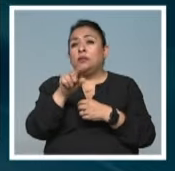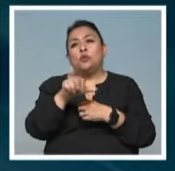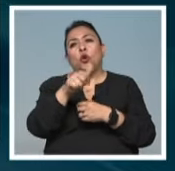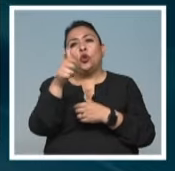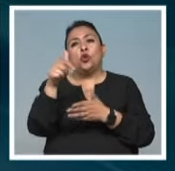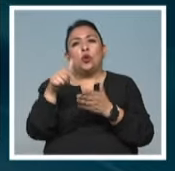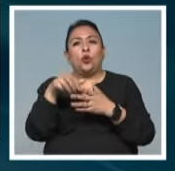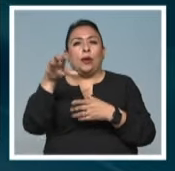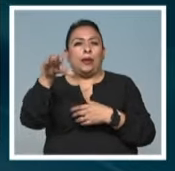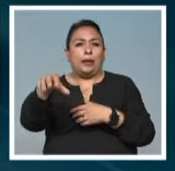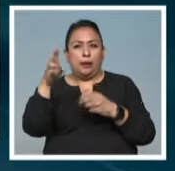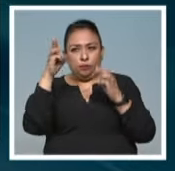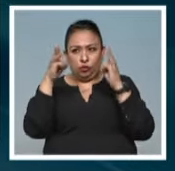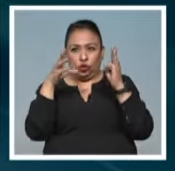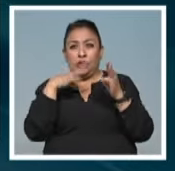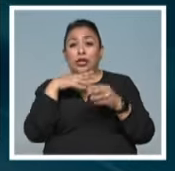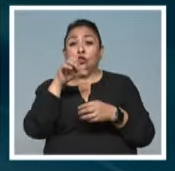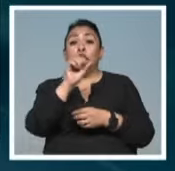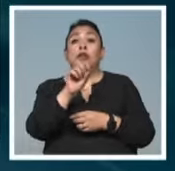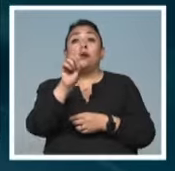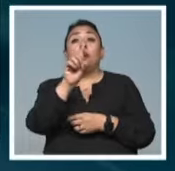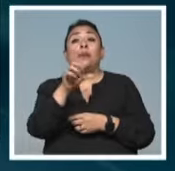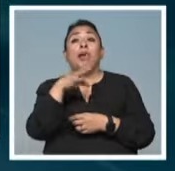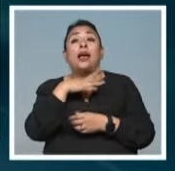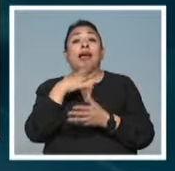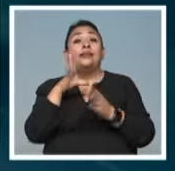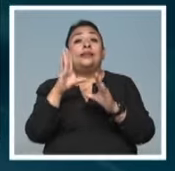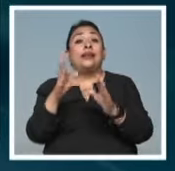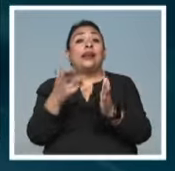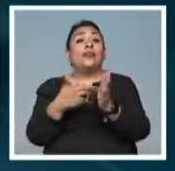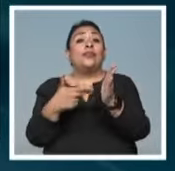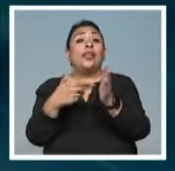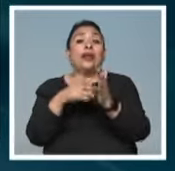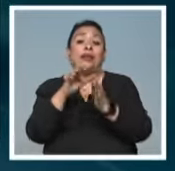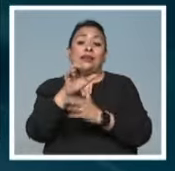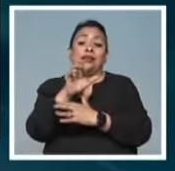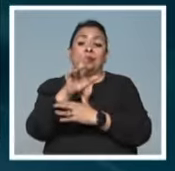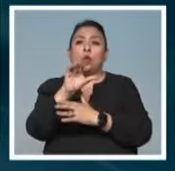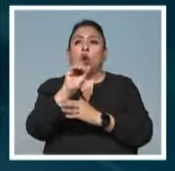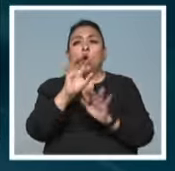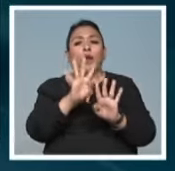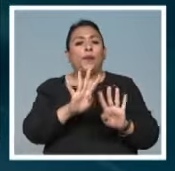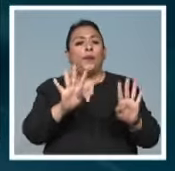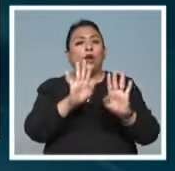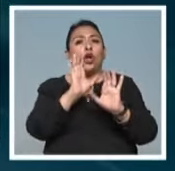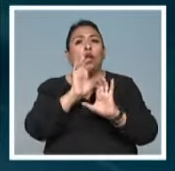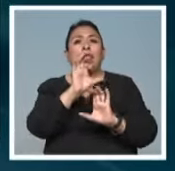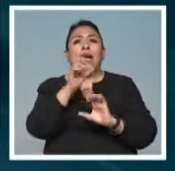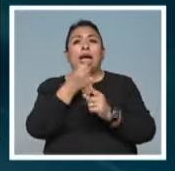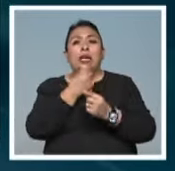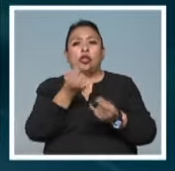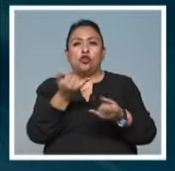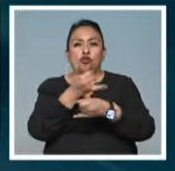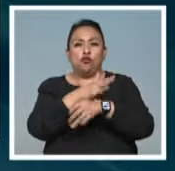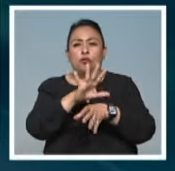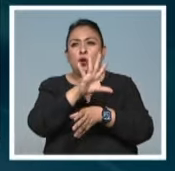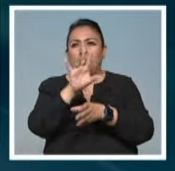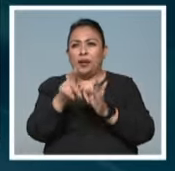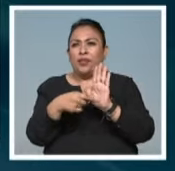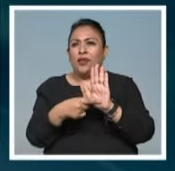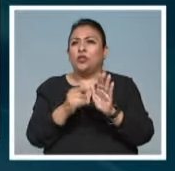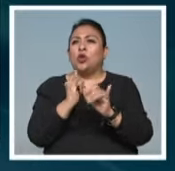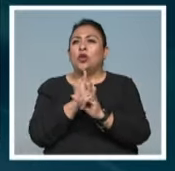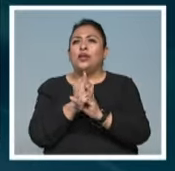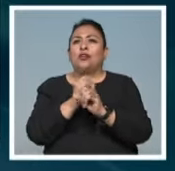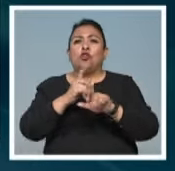otro extremo del museo se ofrecen los fines de semana un taller de cerámica y un coro para los niños. Todos los informes se encuentran en la página